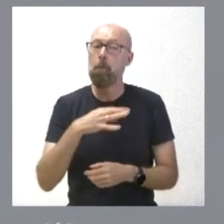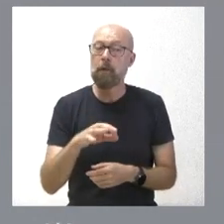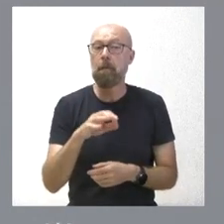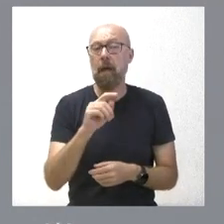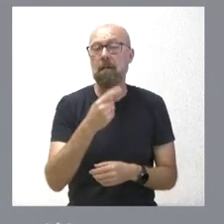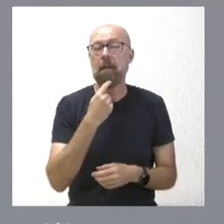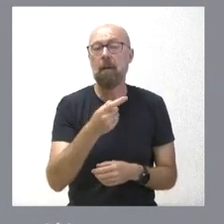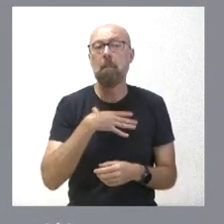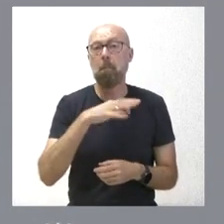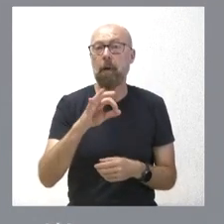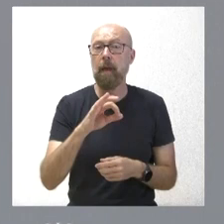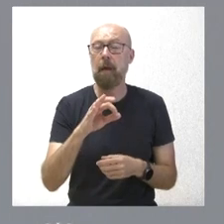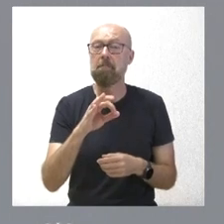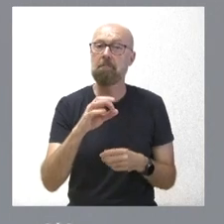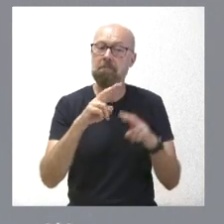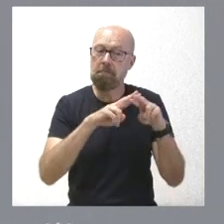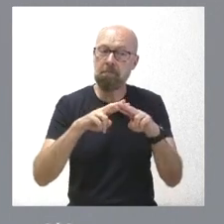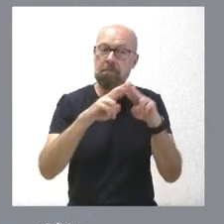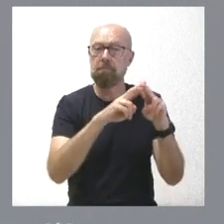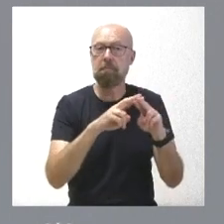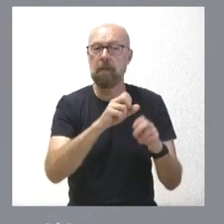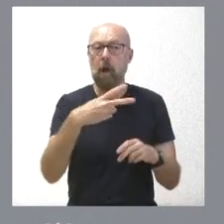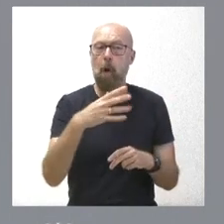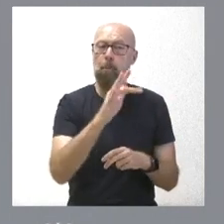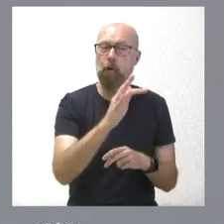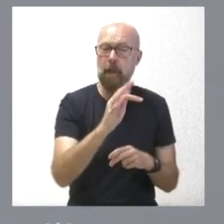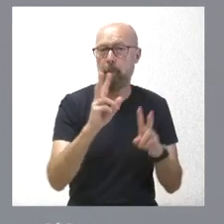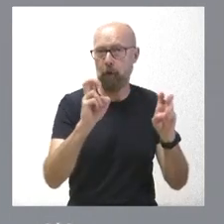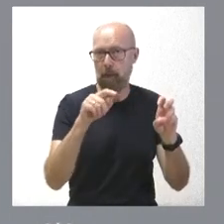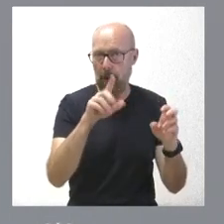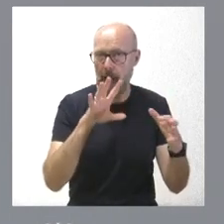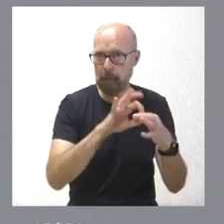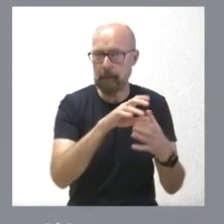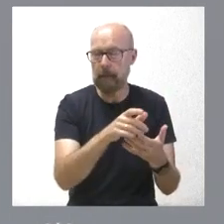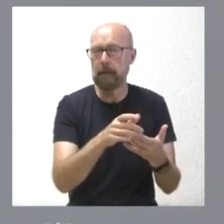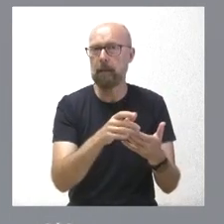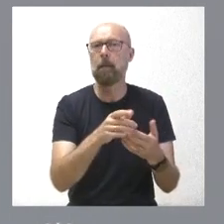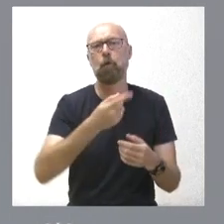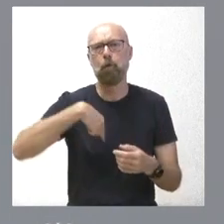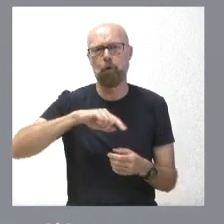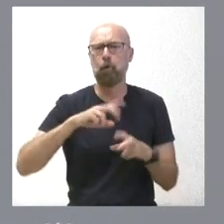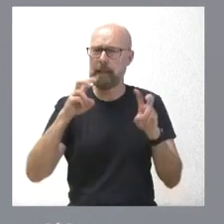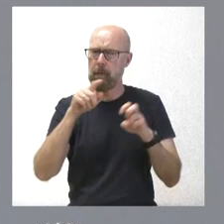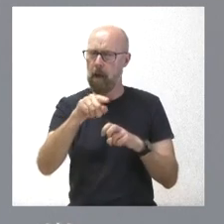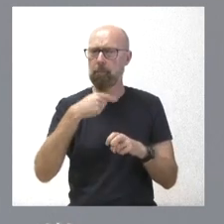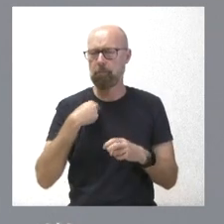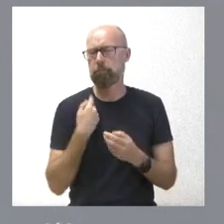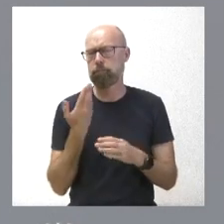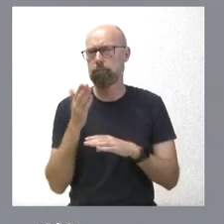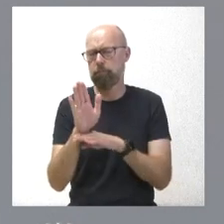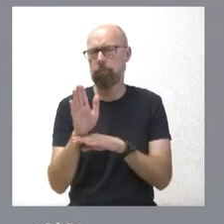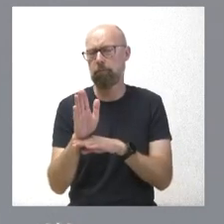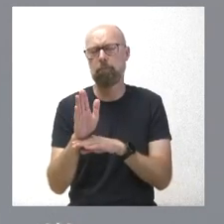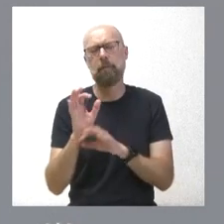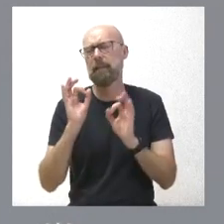valoraciones positivas en torno a las mismas. Naturalmente que nosotros afrontamos esta cuestión desde el respeto